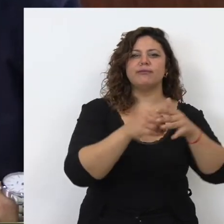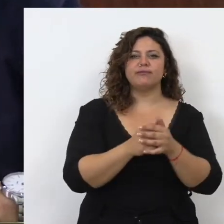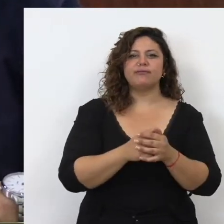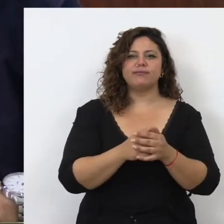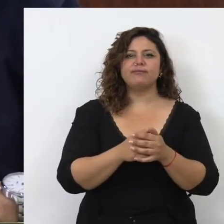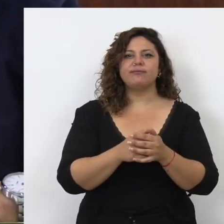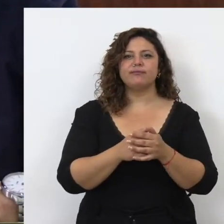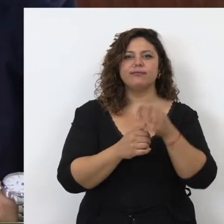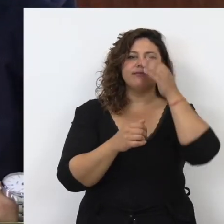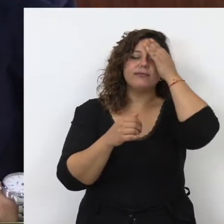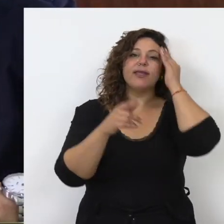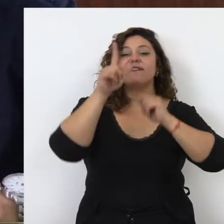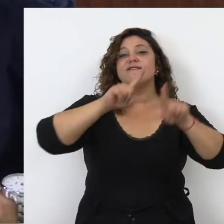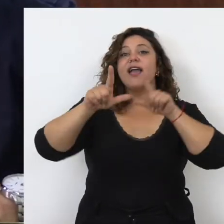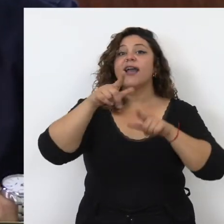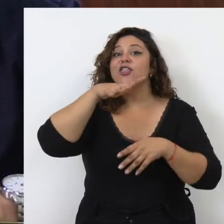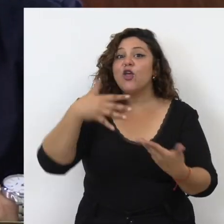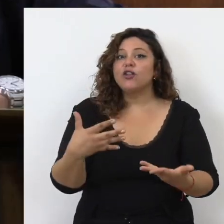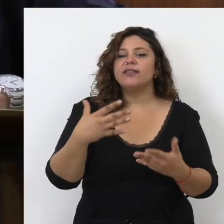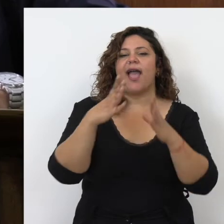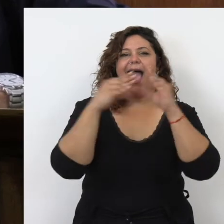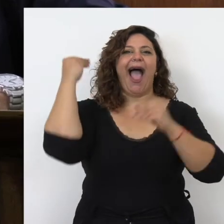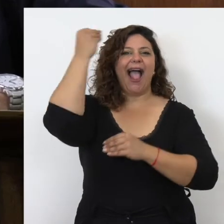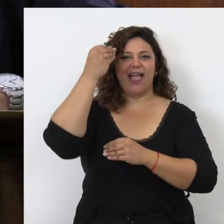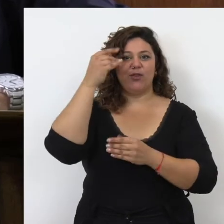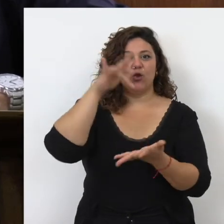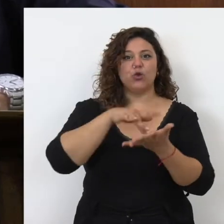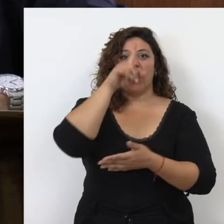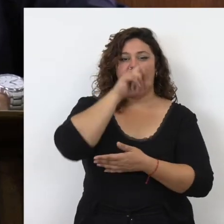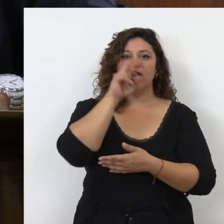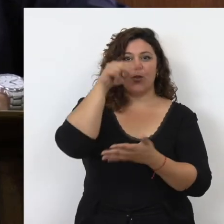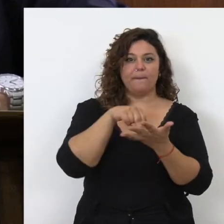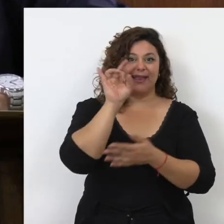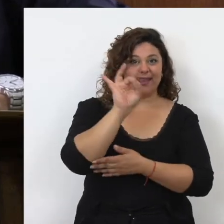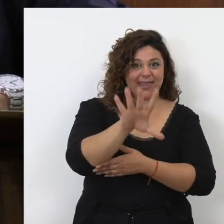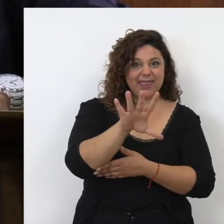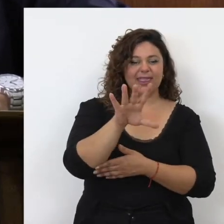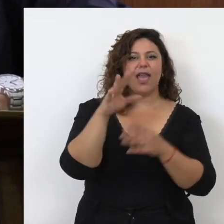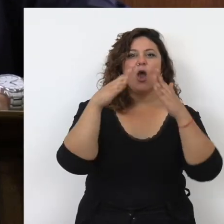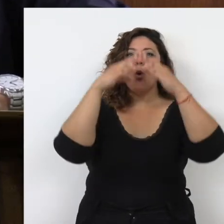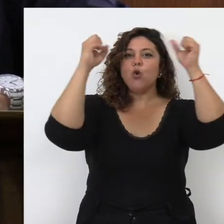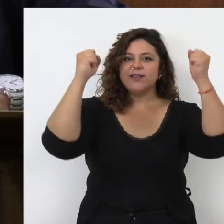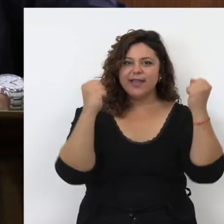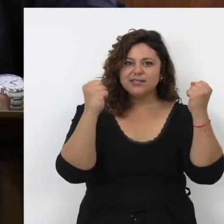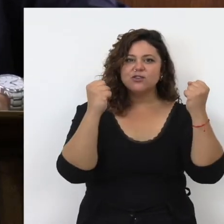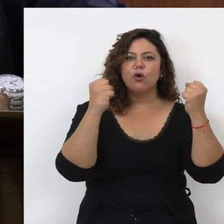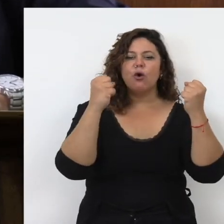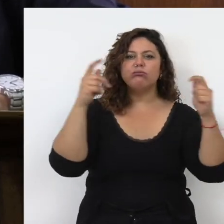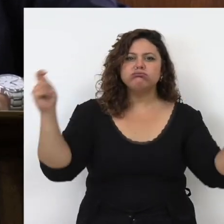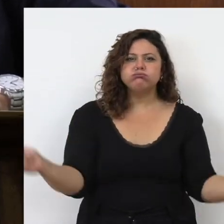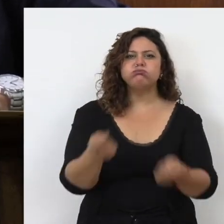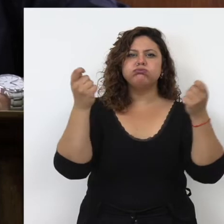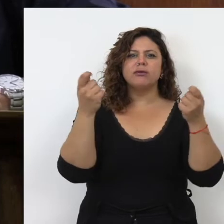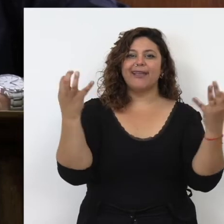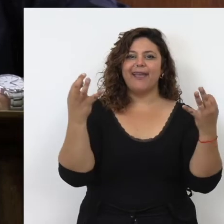por él, entre otros, a Alanda. Cabe reseñar que, en el año 2015, la UNESCO proclama